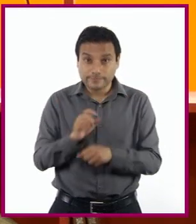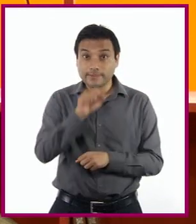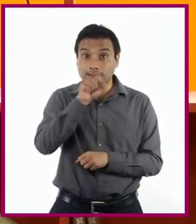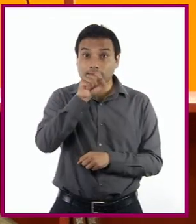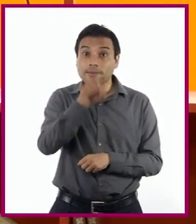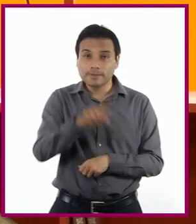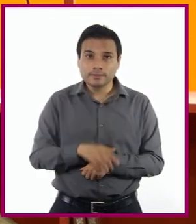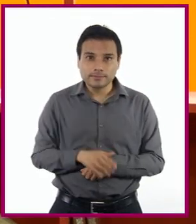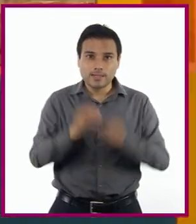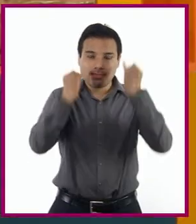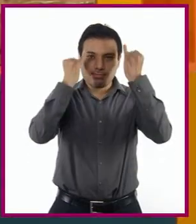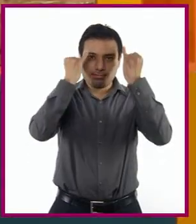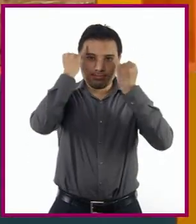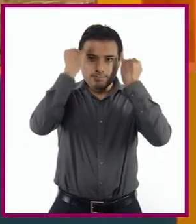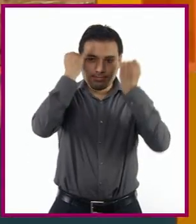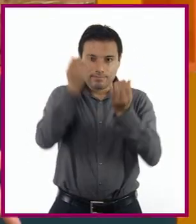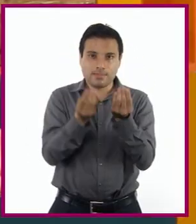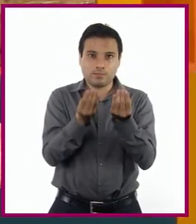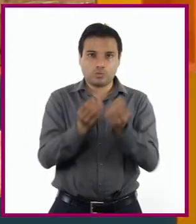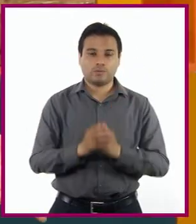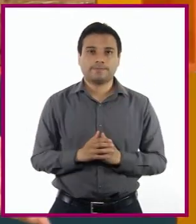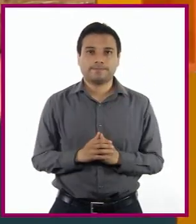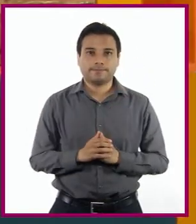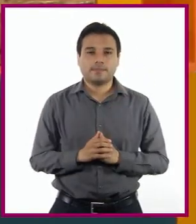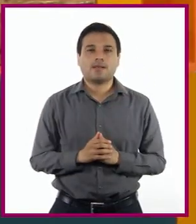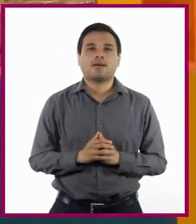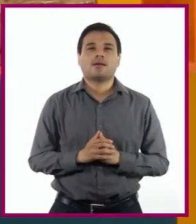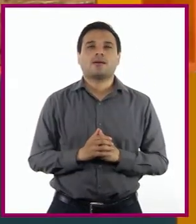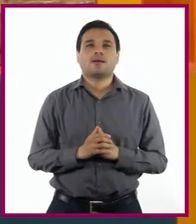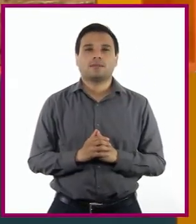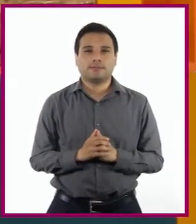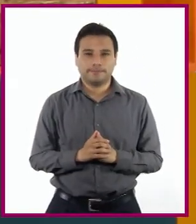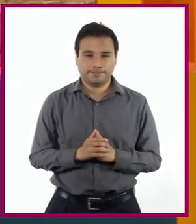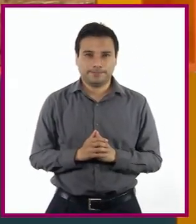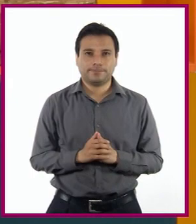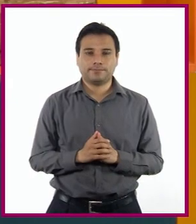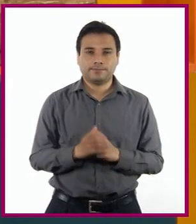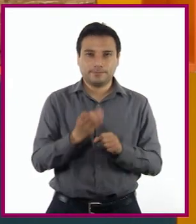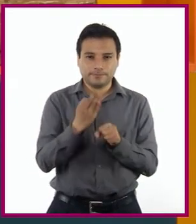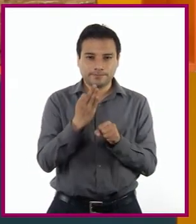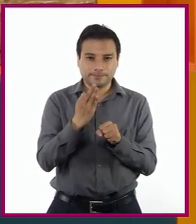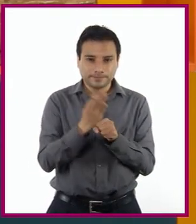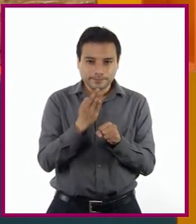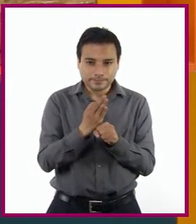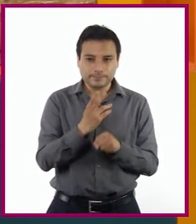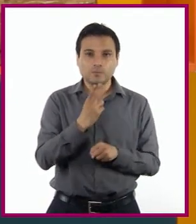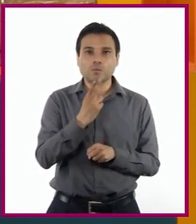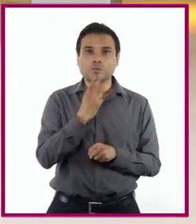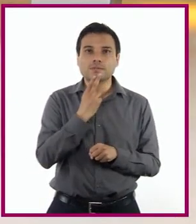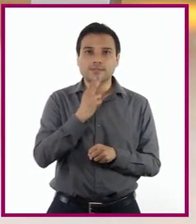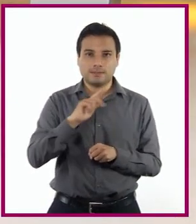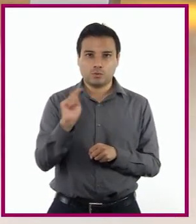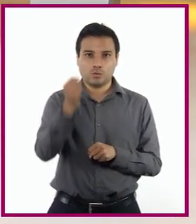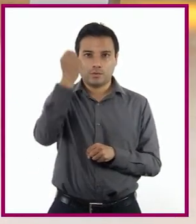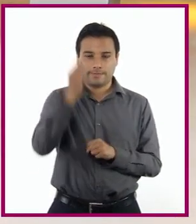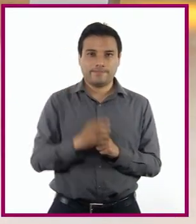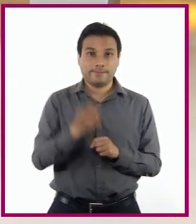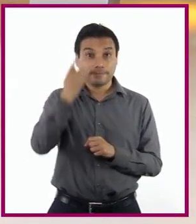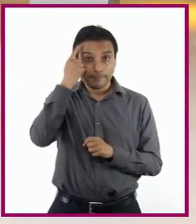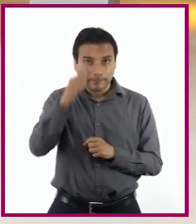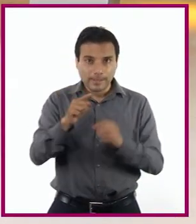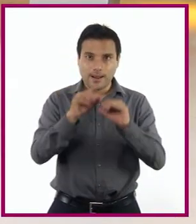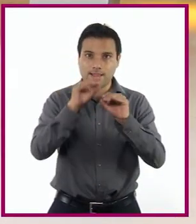de mucha creatividad. Entonces, ¿ahora usaremos la tecnología para hacer arte?